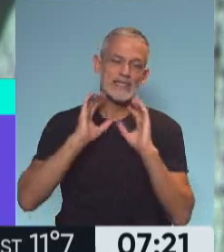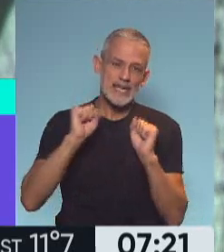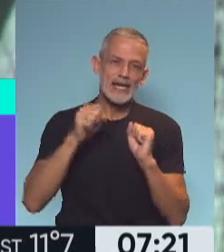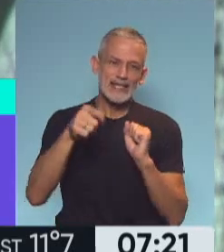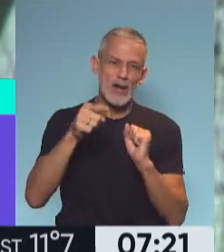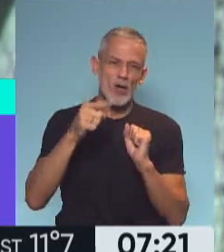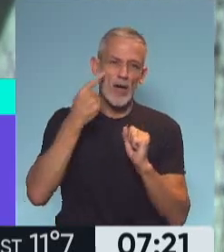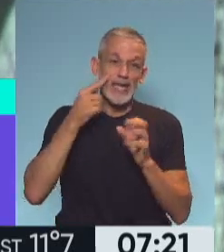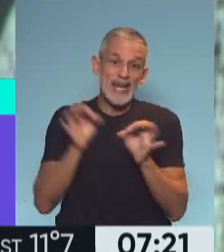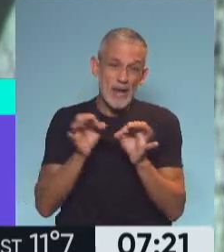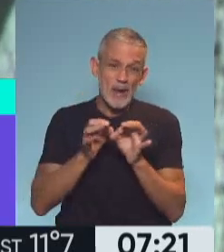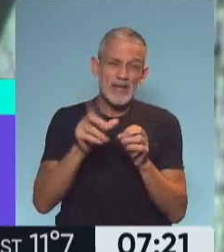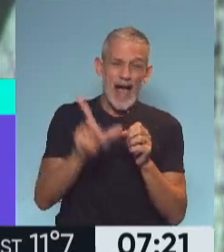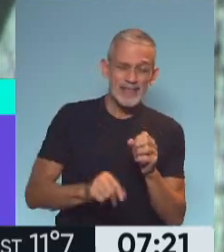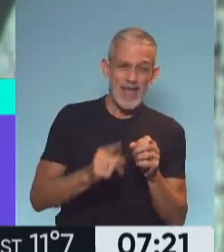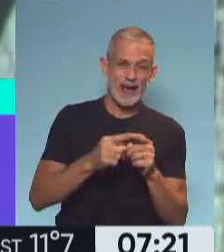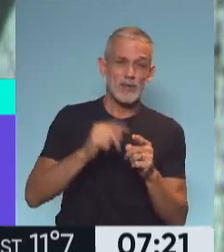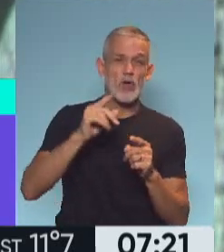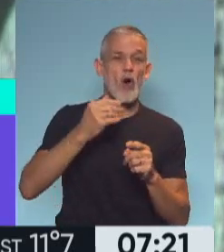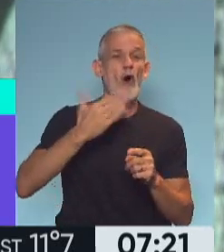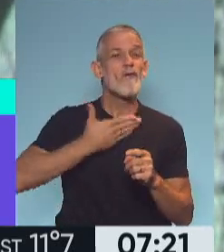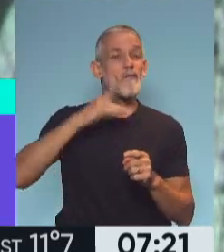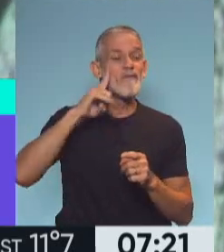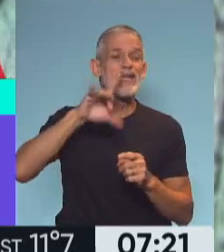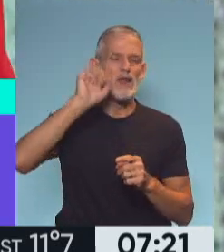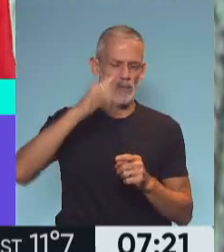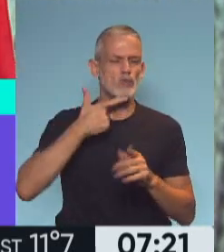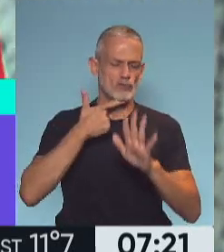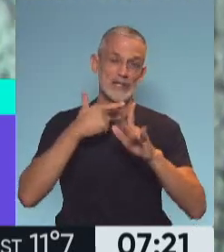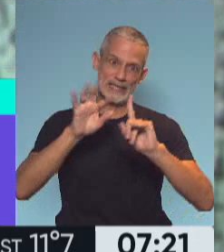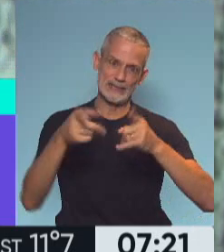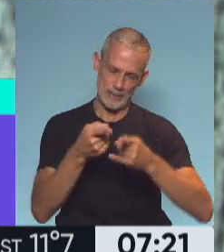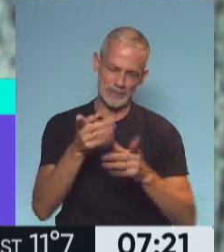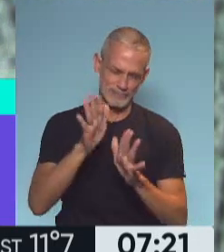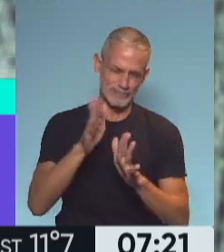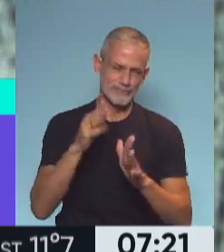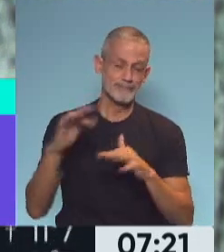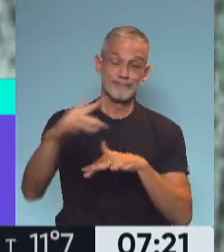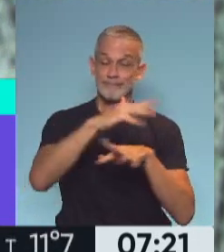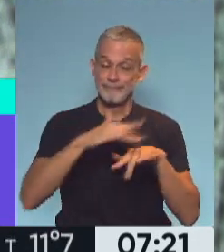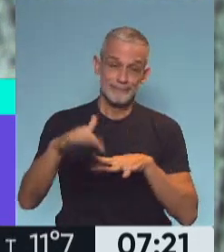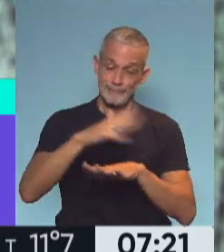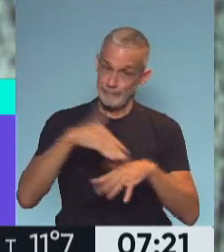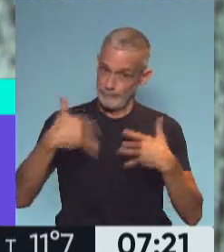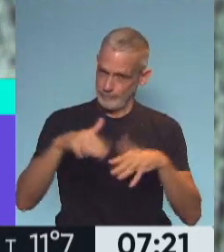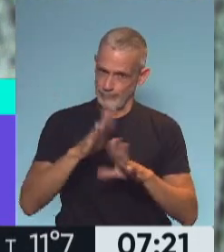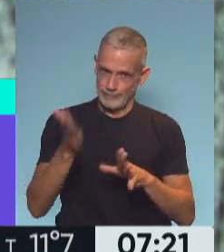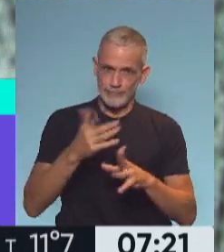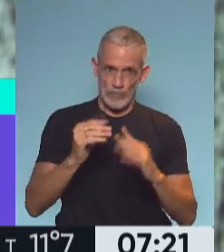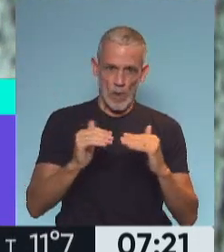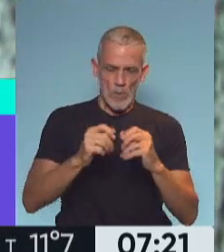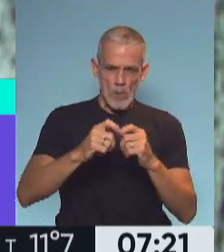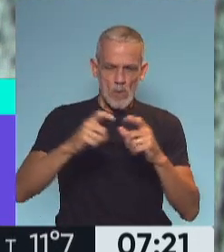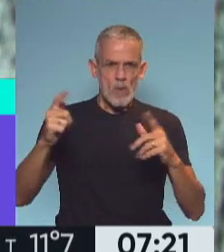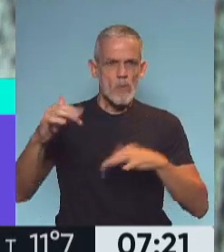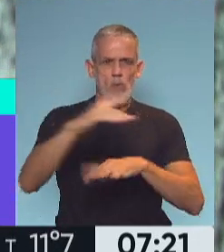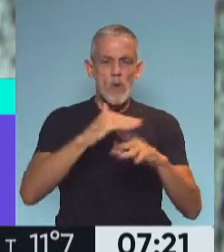las Islas Malvinas, Antártida, Atlántico Sur, Daniel Felmos. En un ratito vamos a estar analizando justamente toda la repercusión. Hasta el punto escaló que